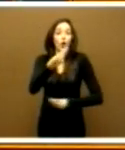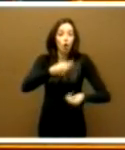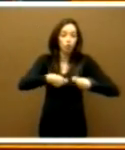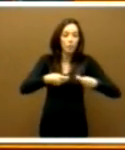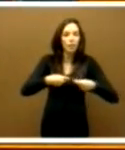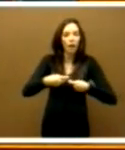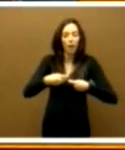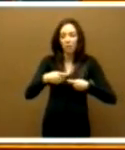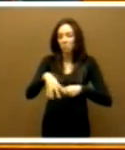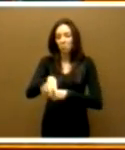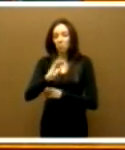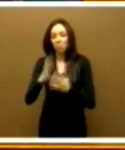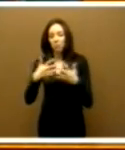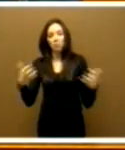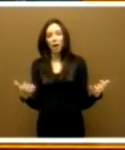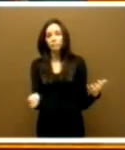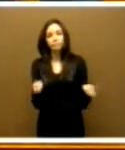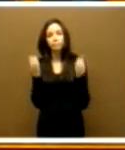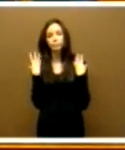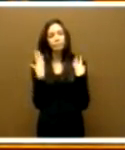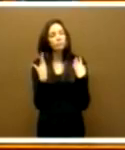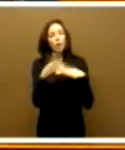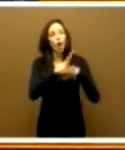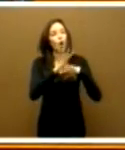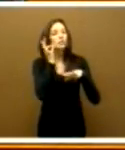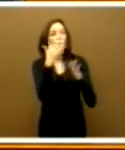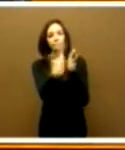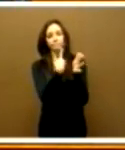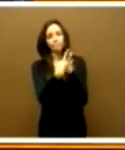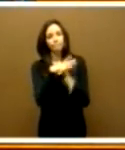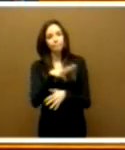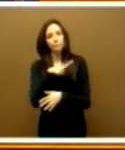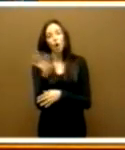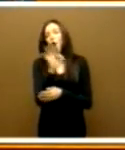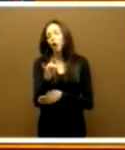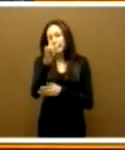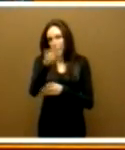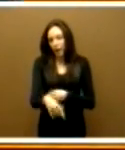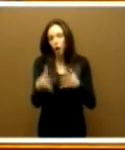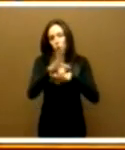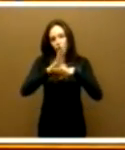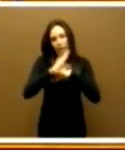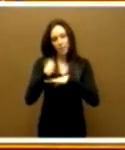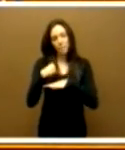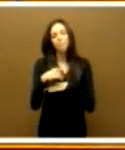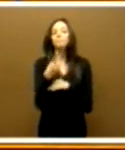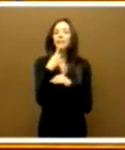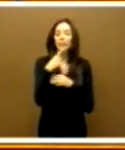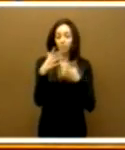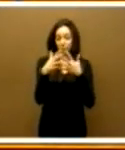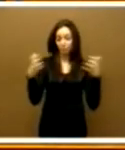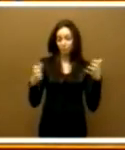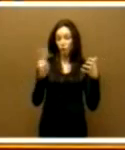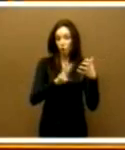que explicar eso, señora consejera. Por ejemplo, en la línea 2 de esta consejería también, en la línea 2 de la